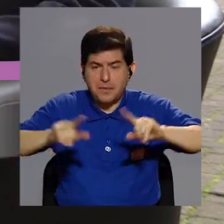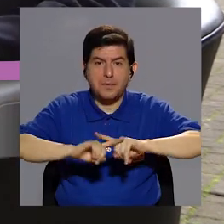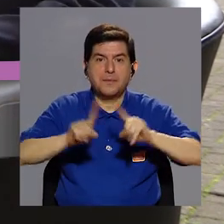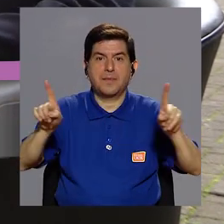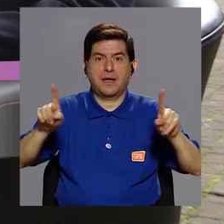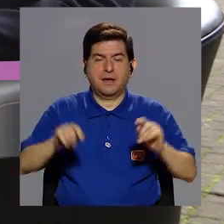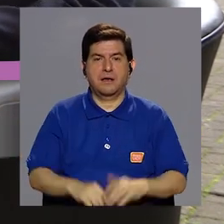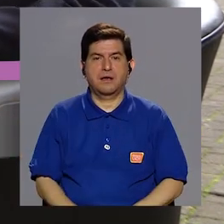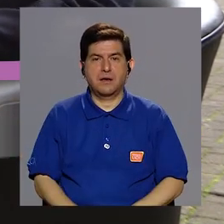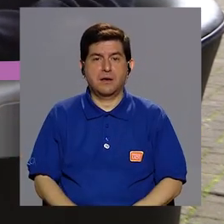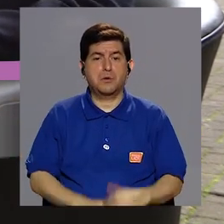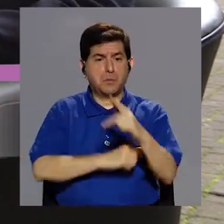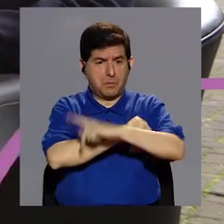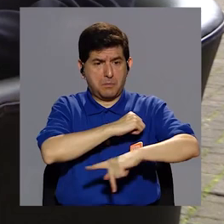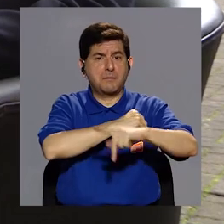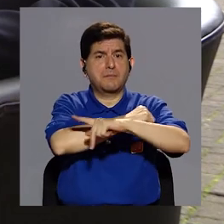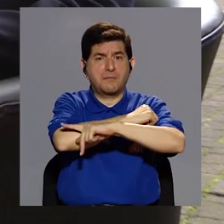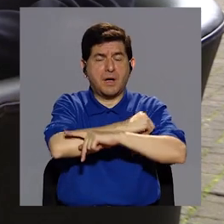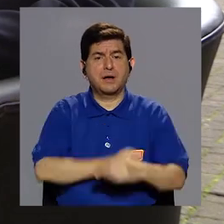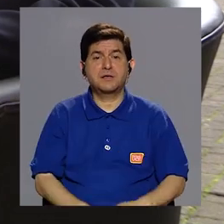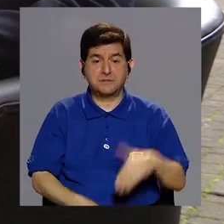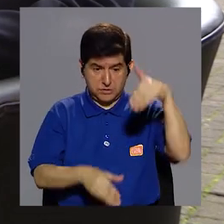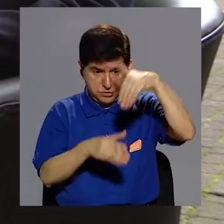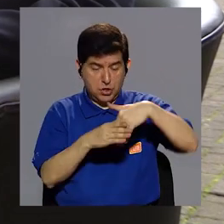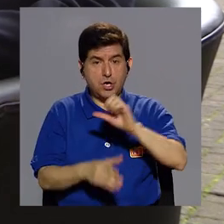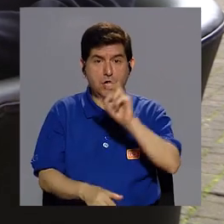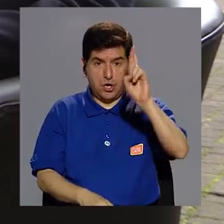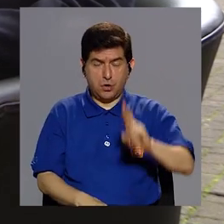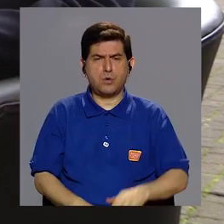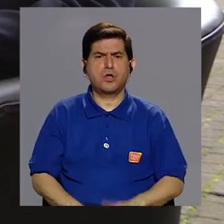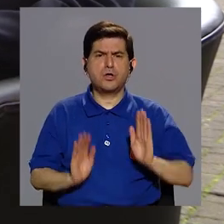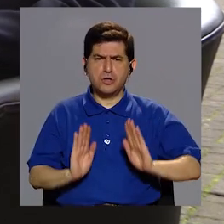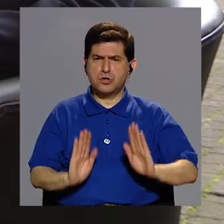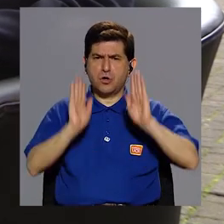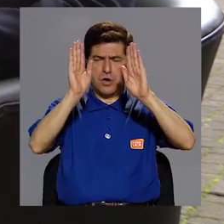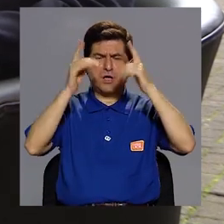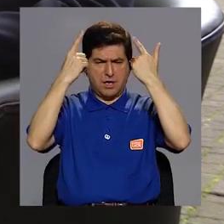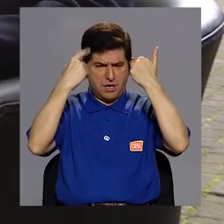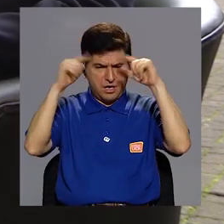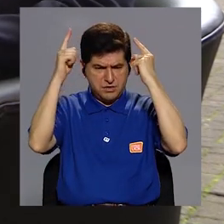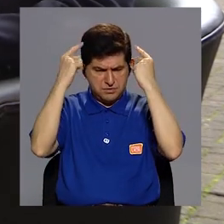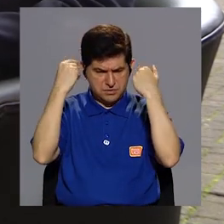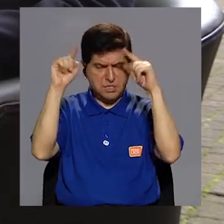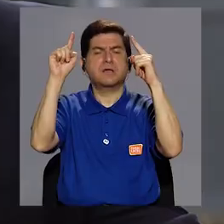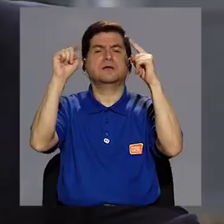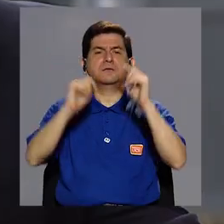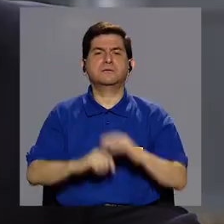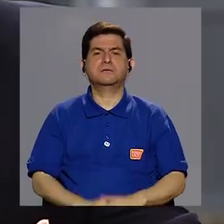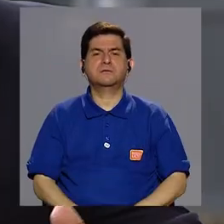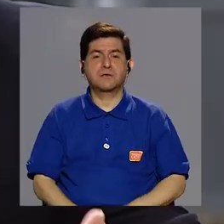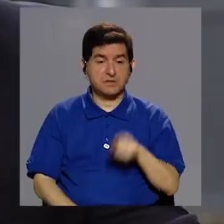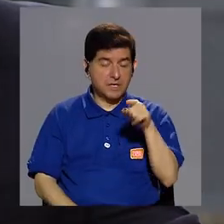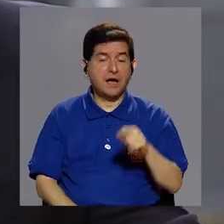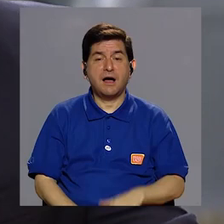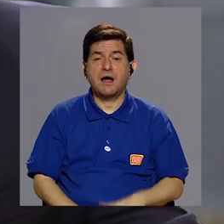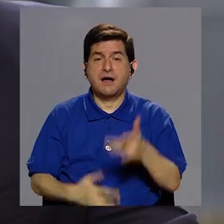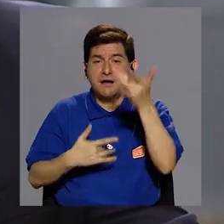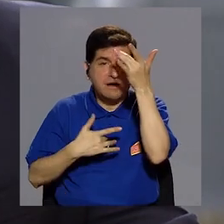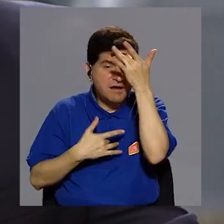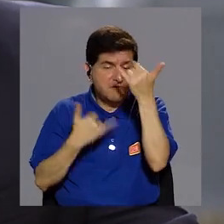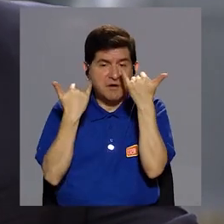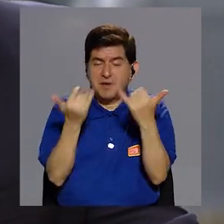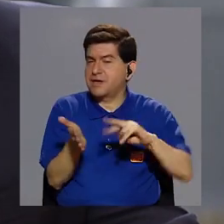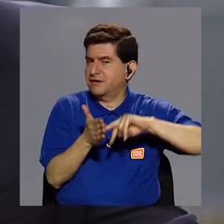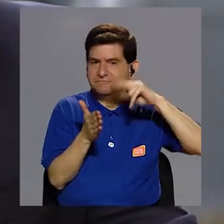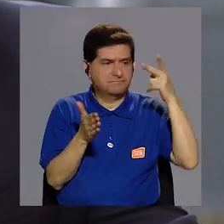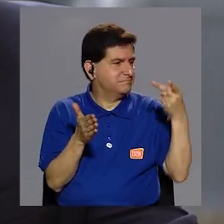pero hay muchos países, entre ellos Costa Rica, con excelentes logros en esa materia, en los cuales esas enfermedades